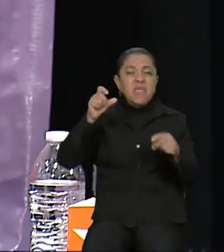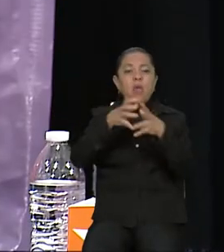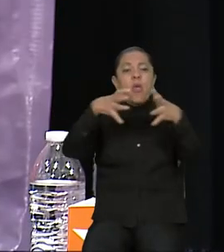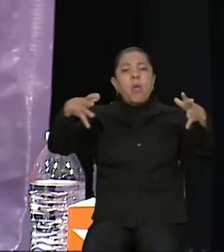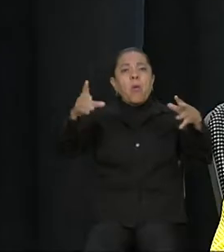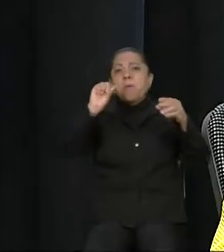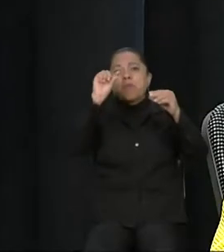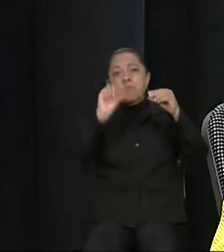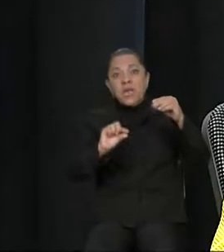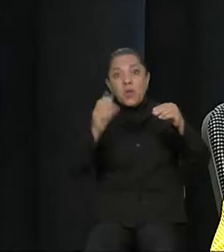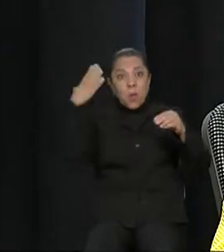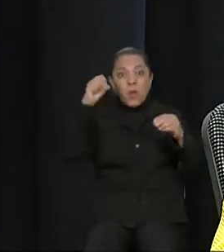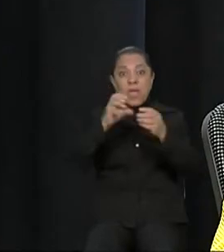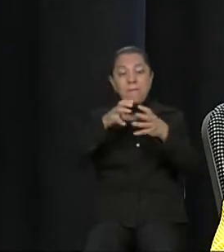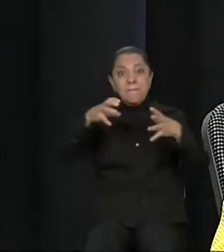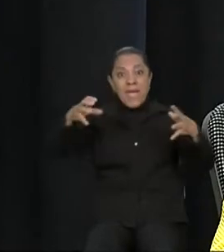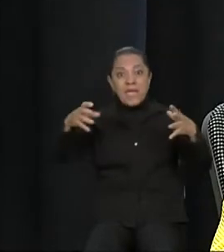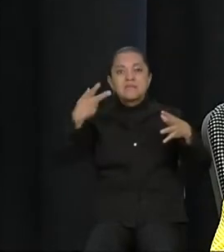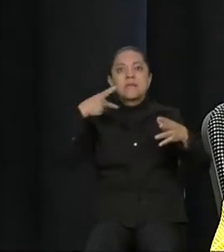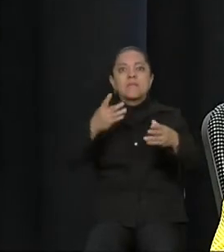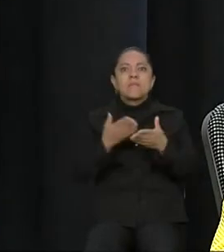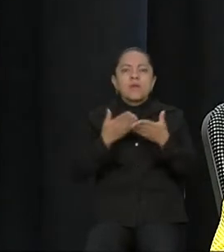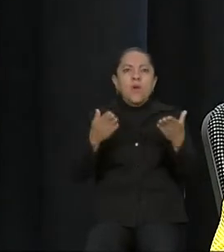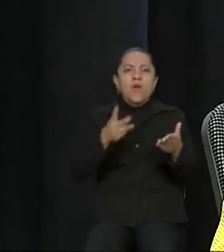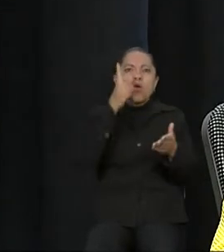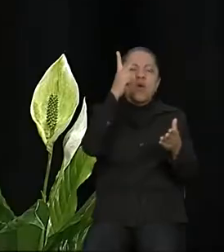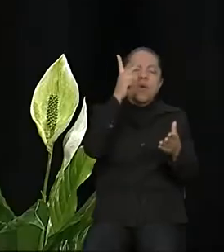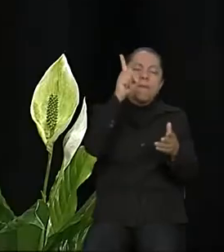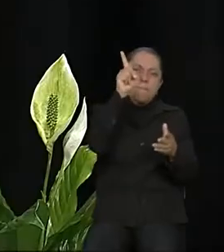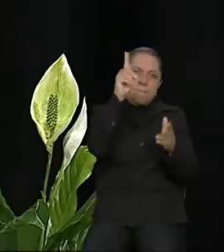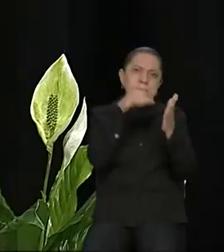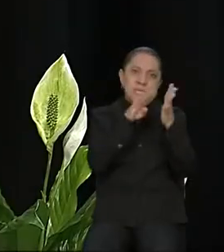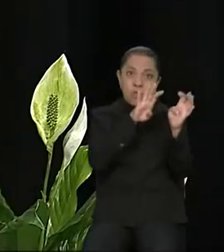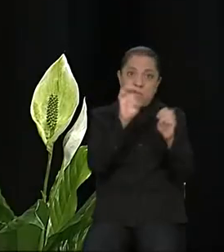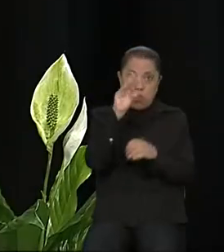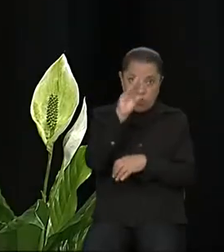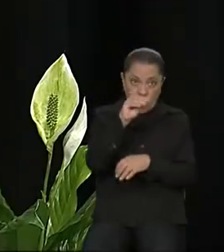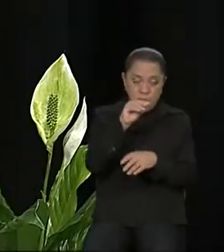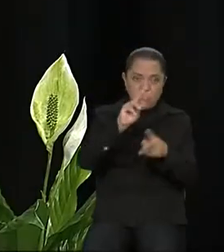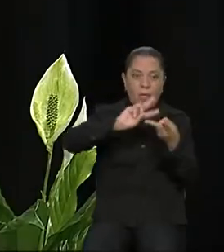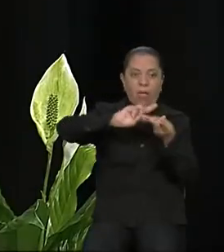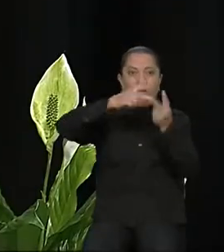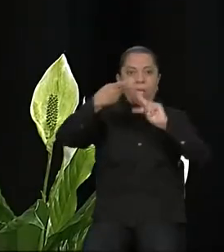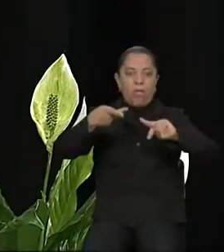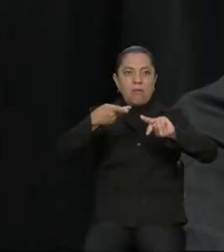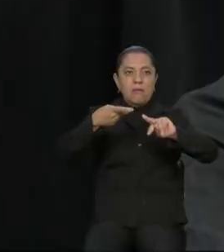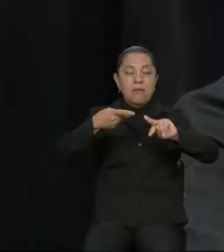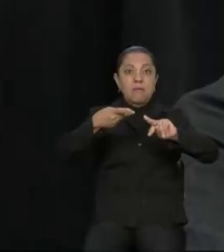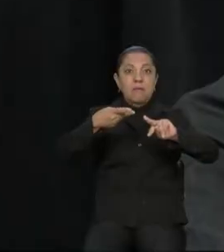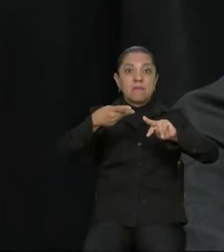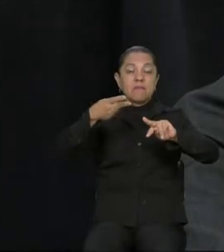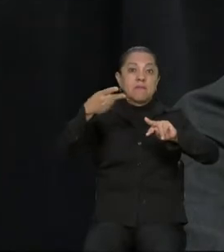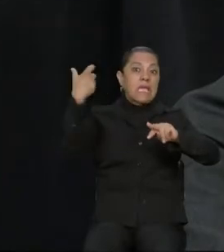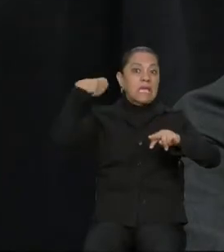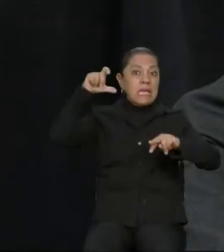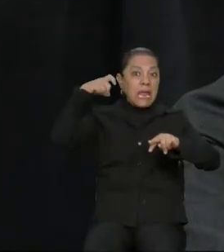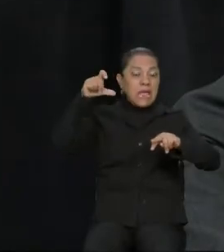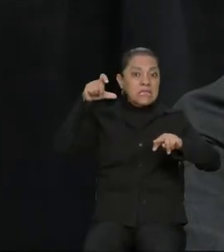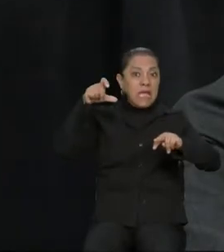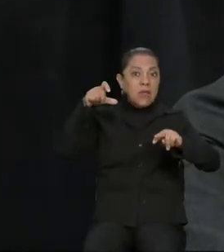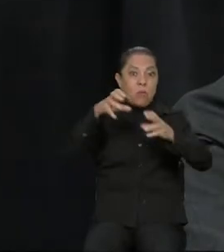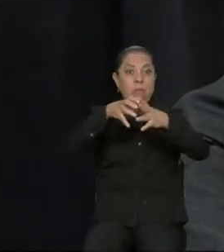a invertir esta situación a partir de los años 90 y en el presente supera ya Morelos en los principales